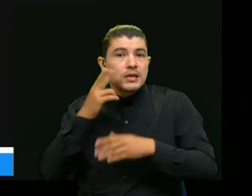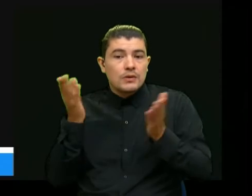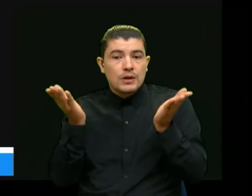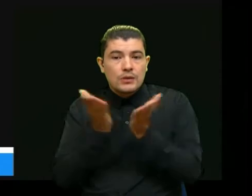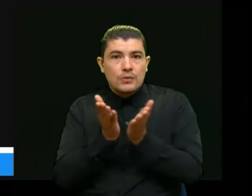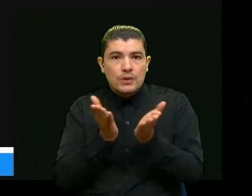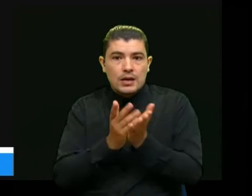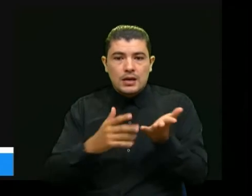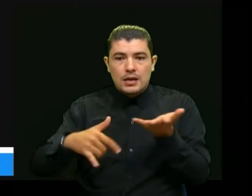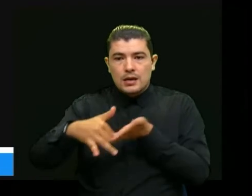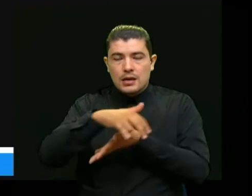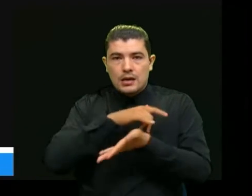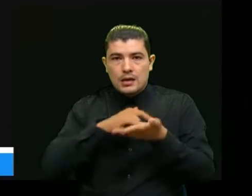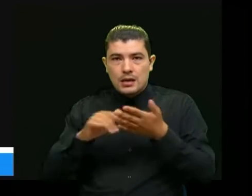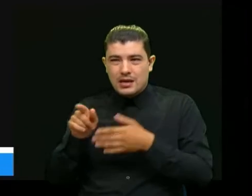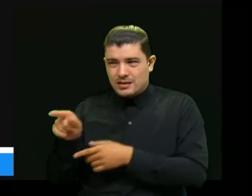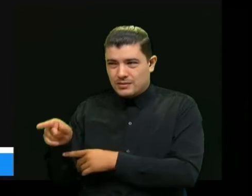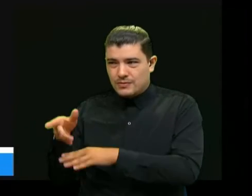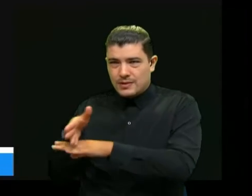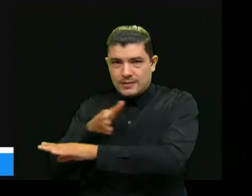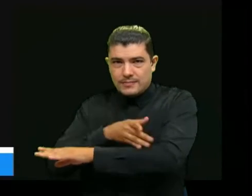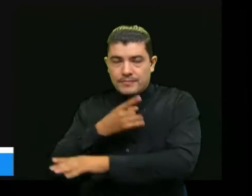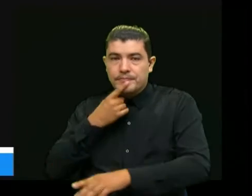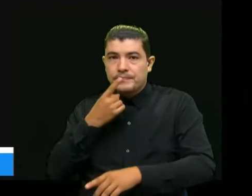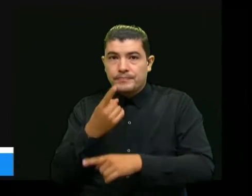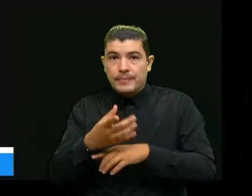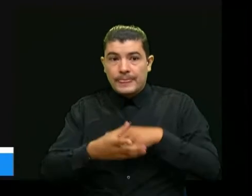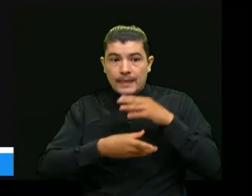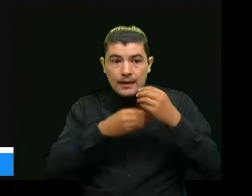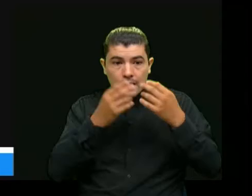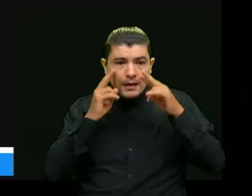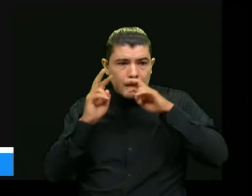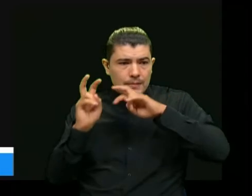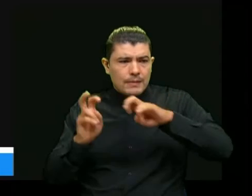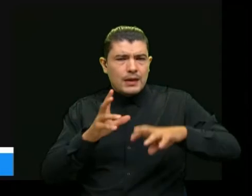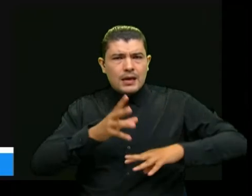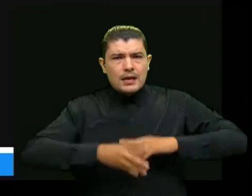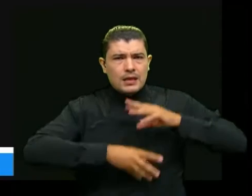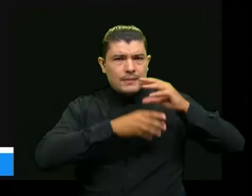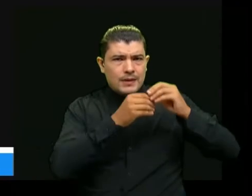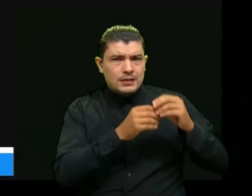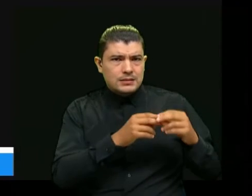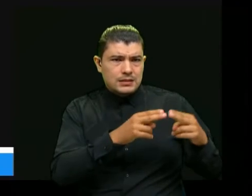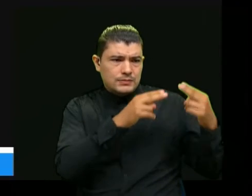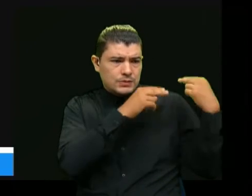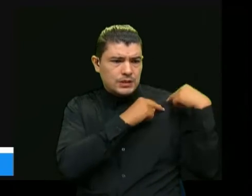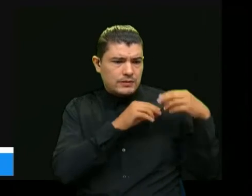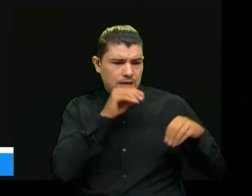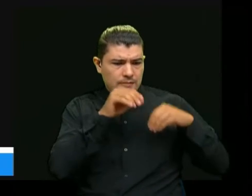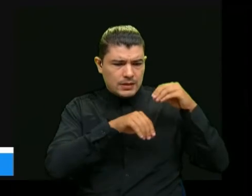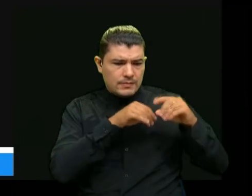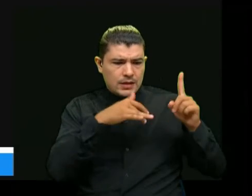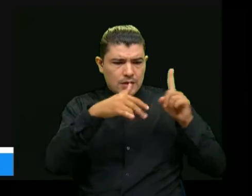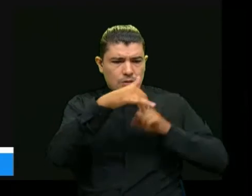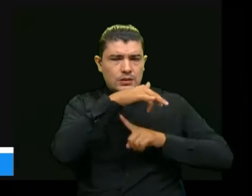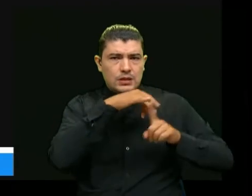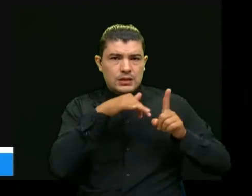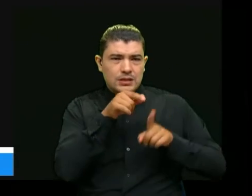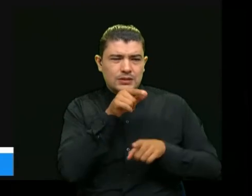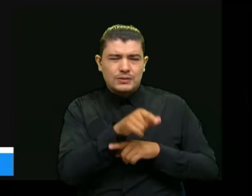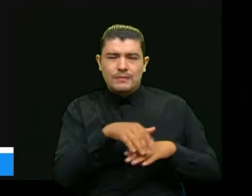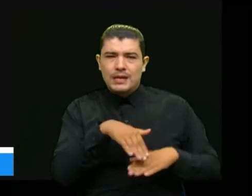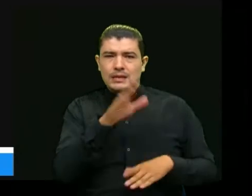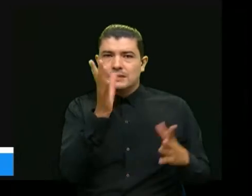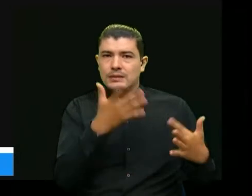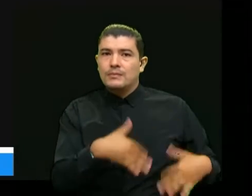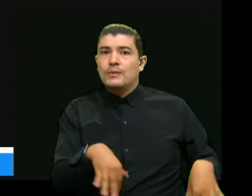Santander y desde Santander como lo mencionamos con la investigación y sobre todo por responder a las necesidades del entorno que es lo más